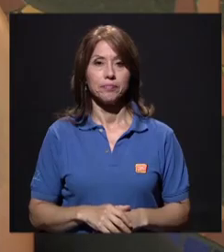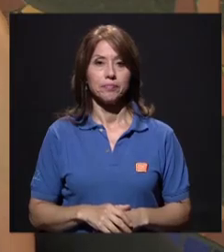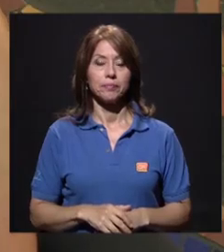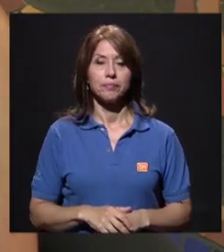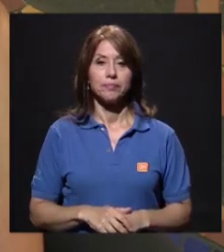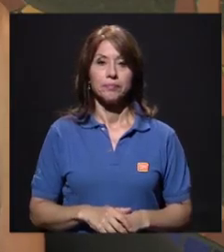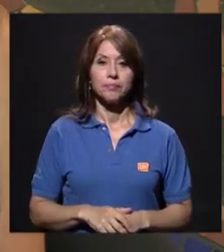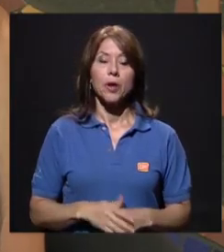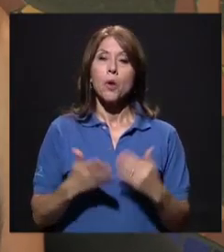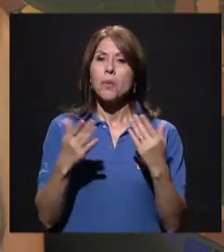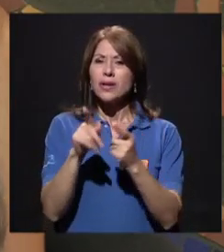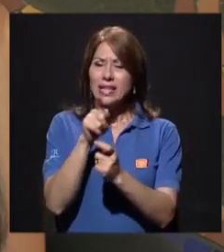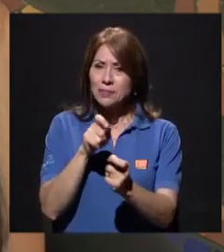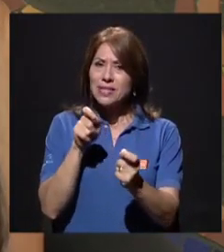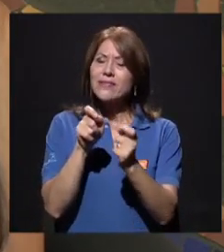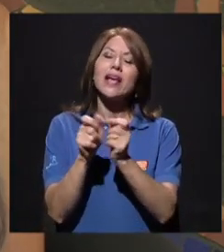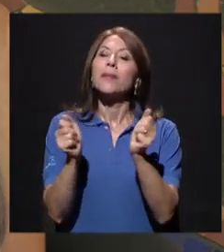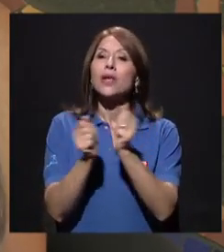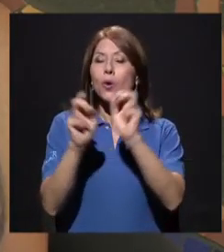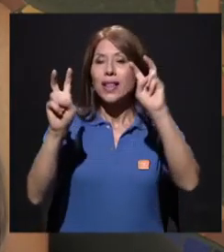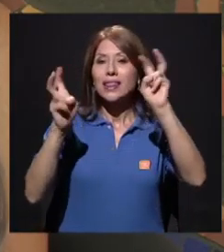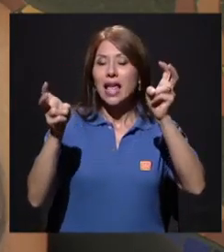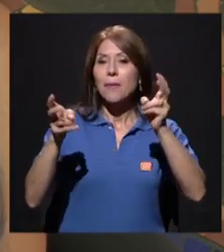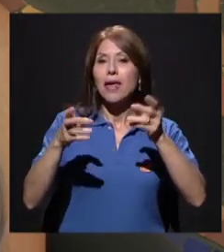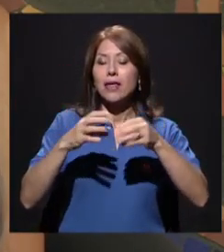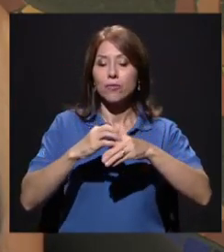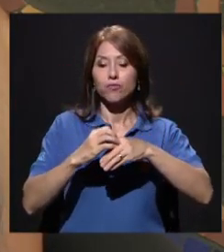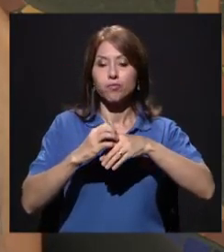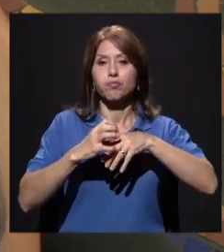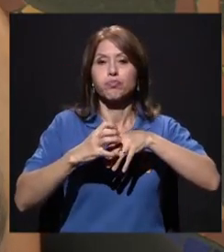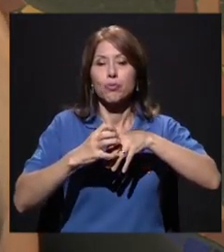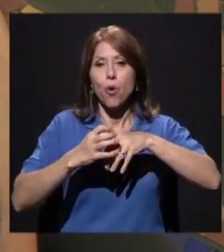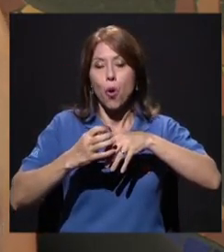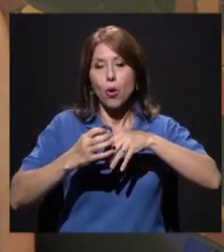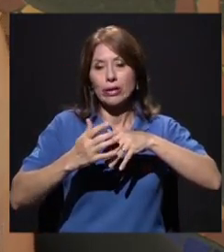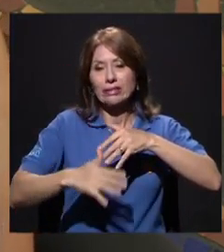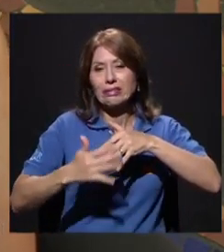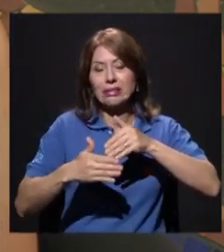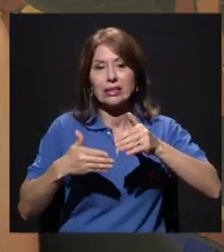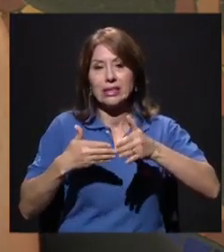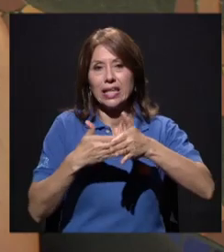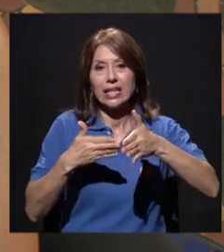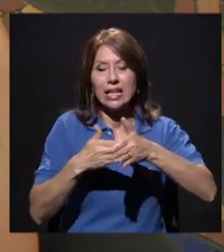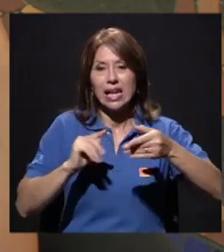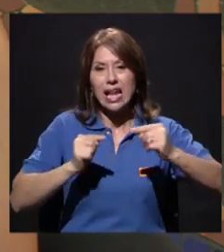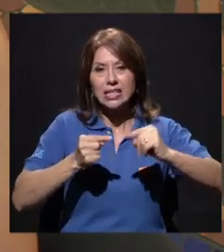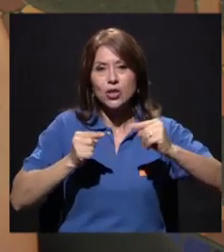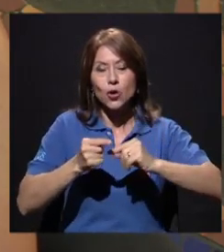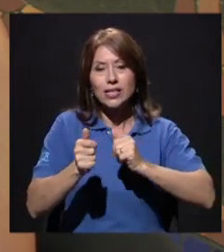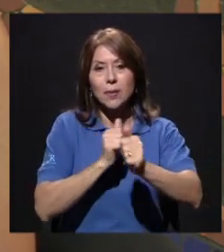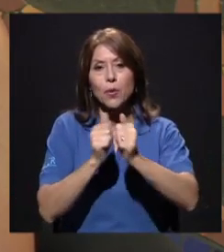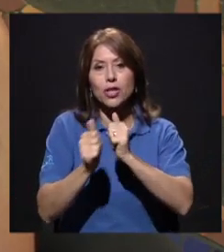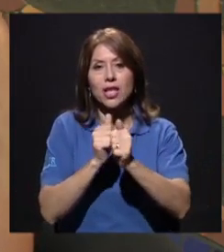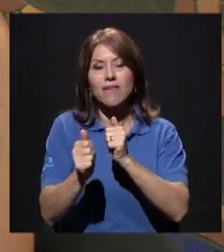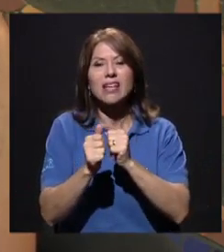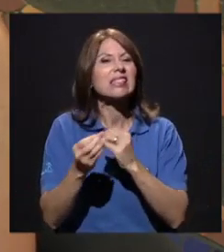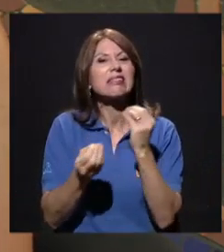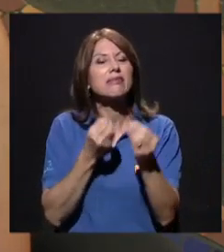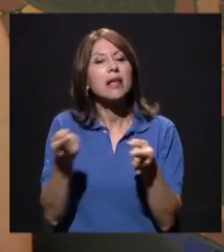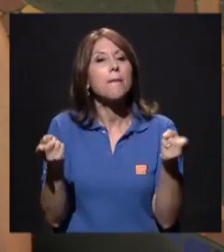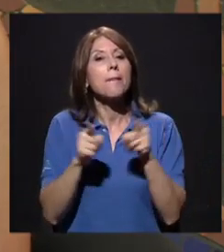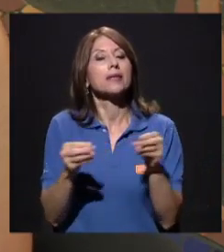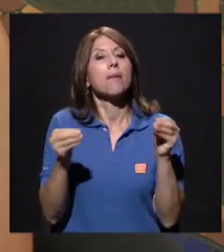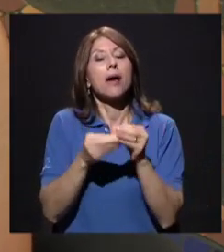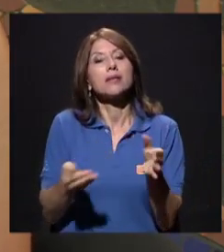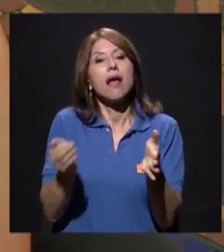Bueno, un poco más específico en el tema de las lesiones deportivas. ¿Y qué? ¿Cuáles son las más comunes? ¿A cuáles nos enfrentamos más comúnmente